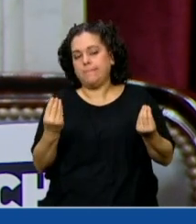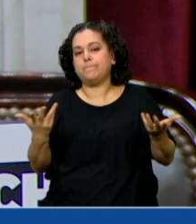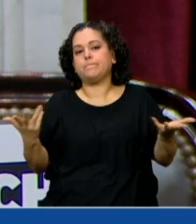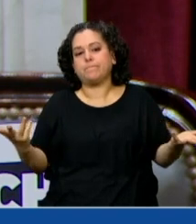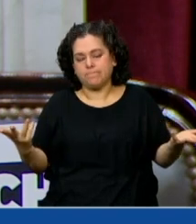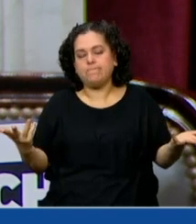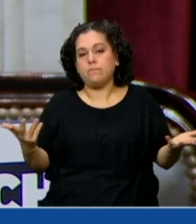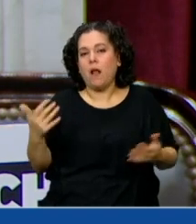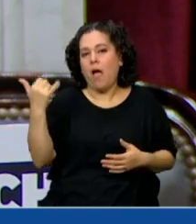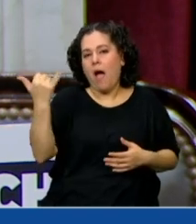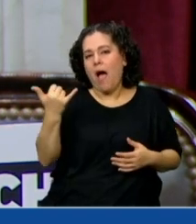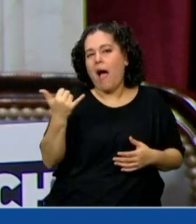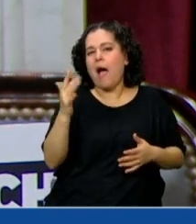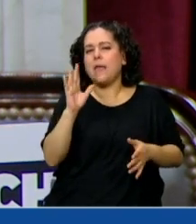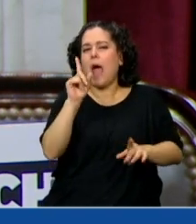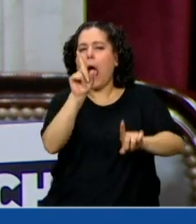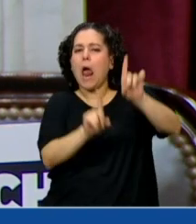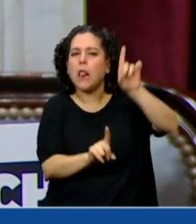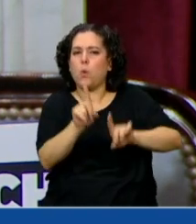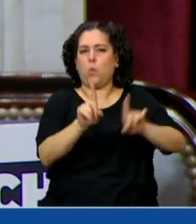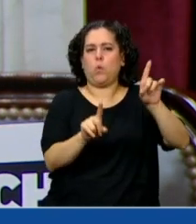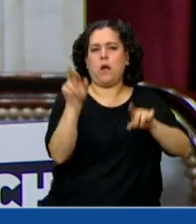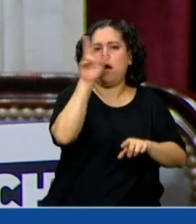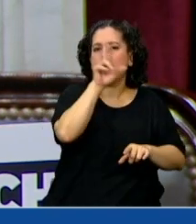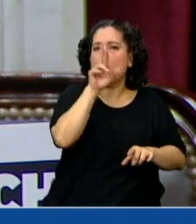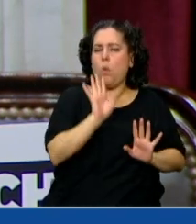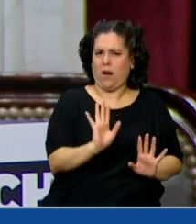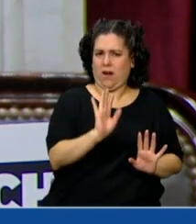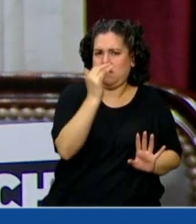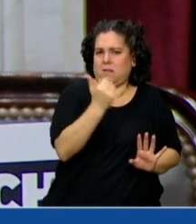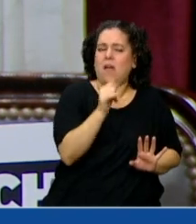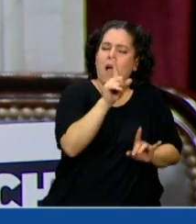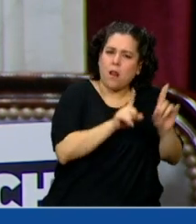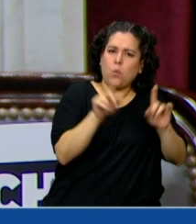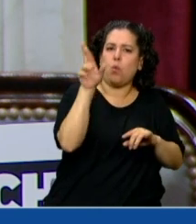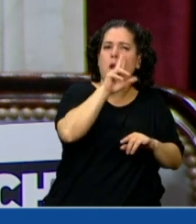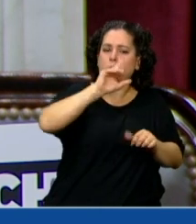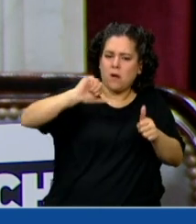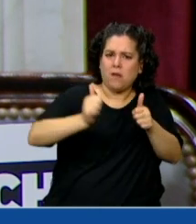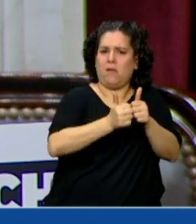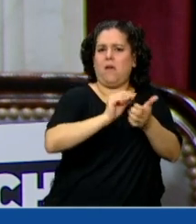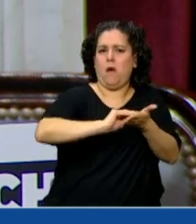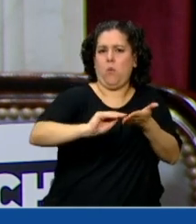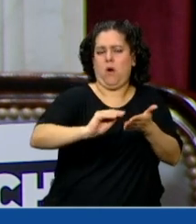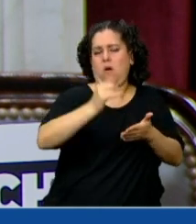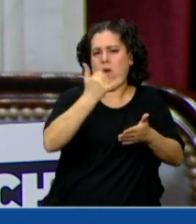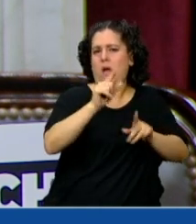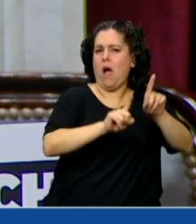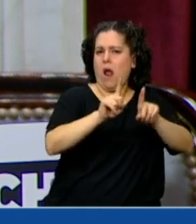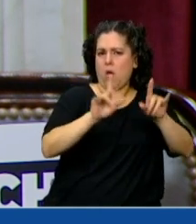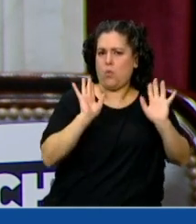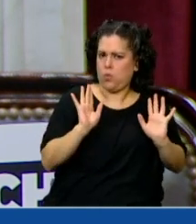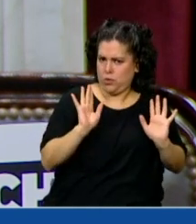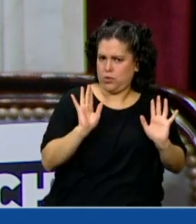solo una parcialidad de las víctimas de violencia acceden a este patrocinio jurídico